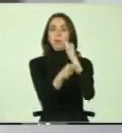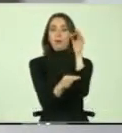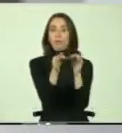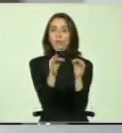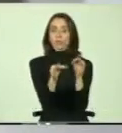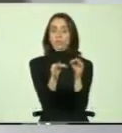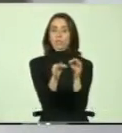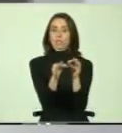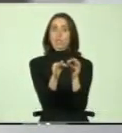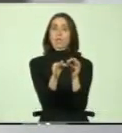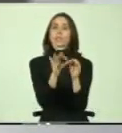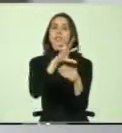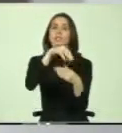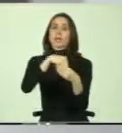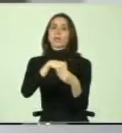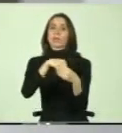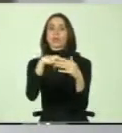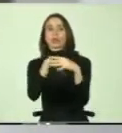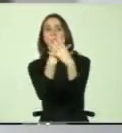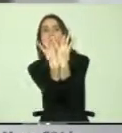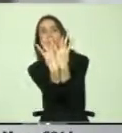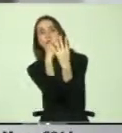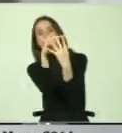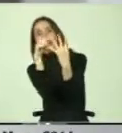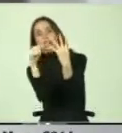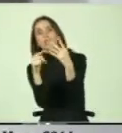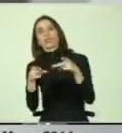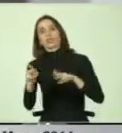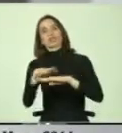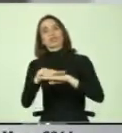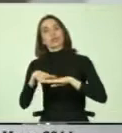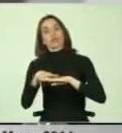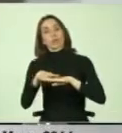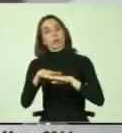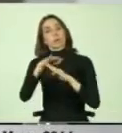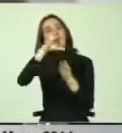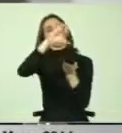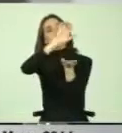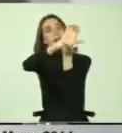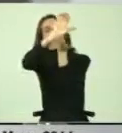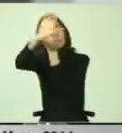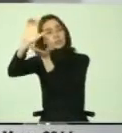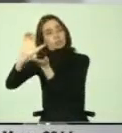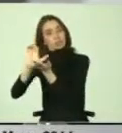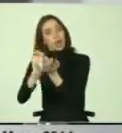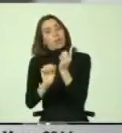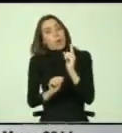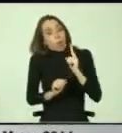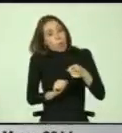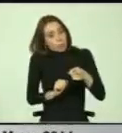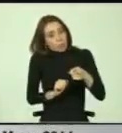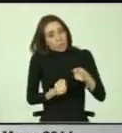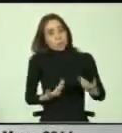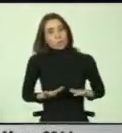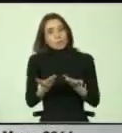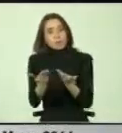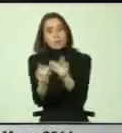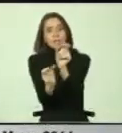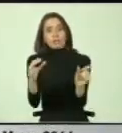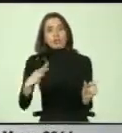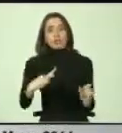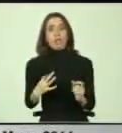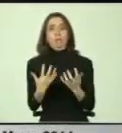constituye una parte integrante del catálogo de derechos fundamentales. Los Estados se encuentran en la obligación de poner a disposición de sus ciudadanos